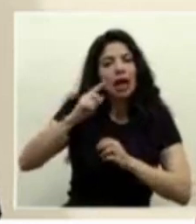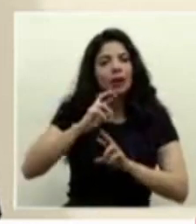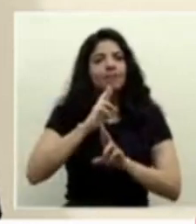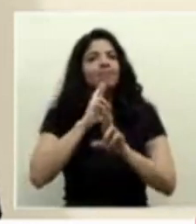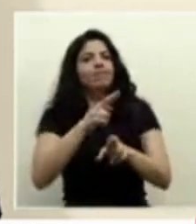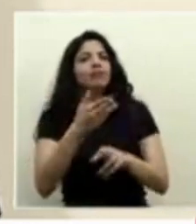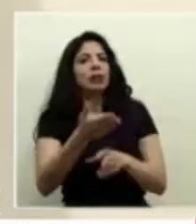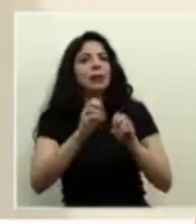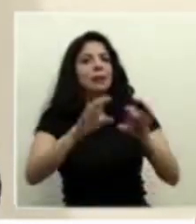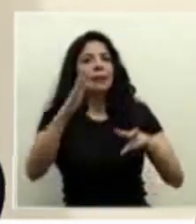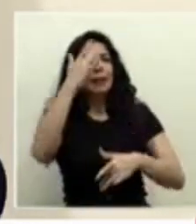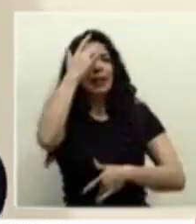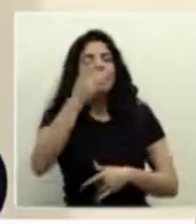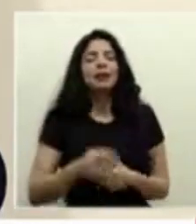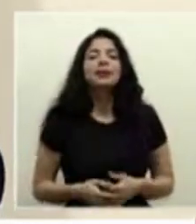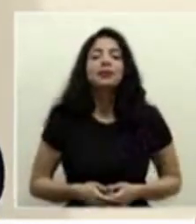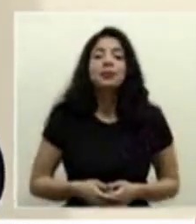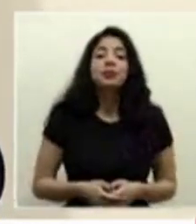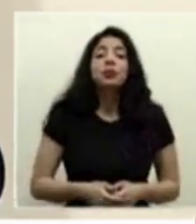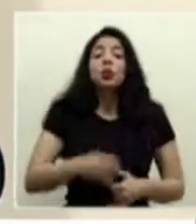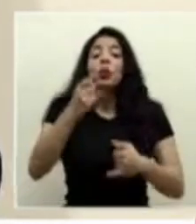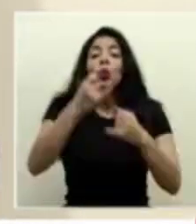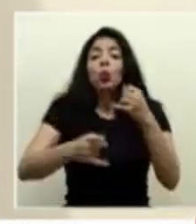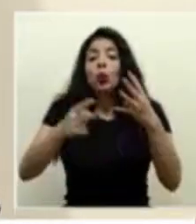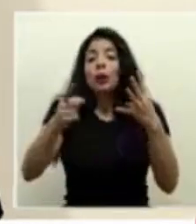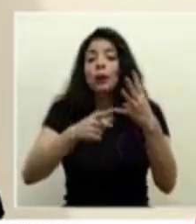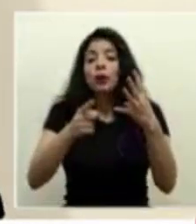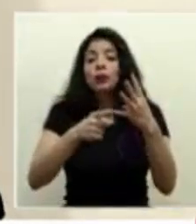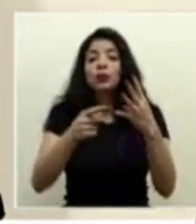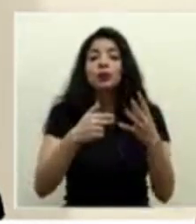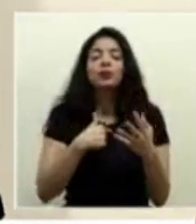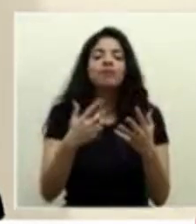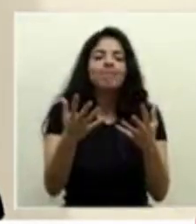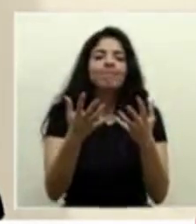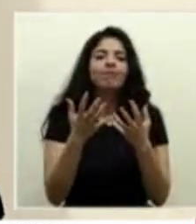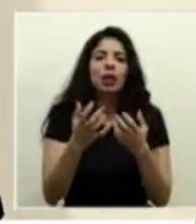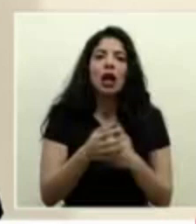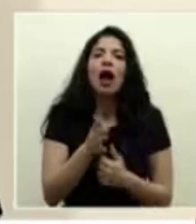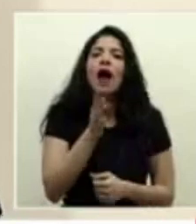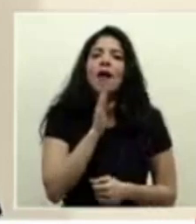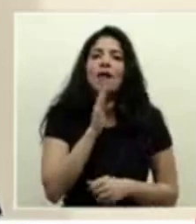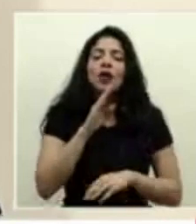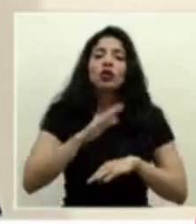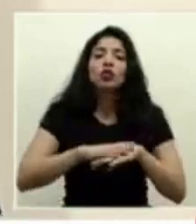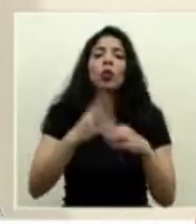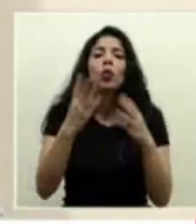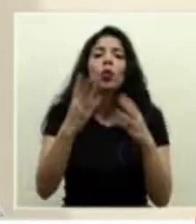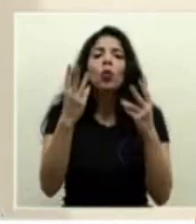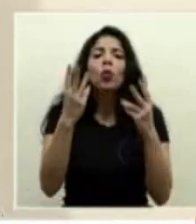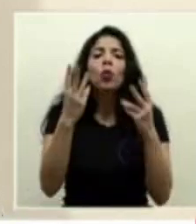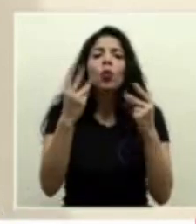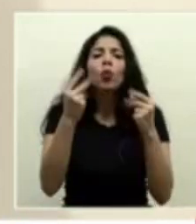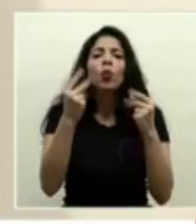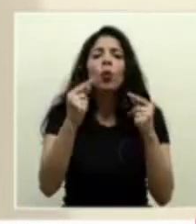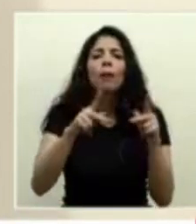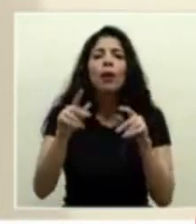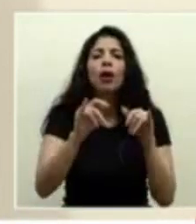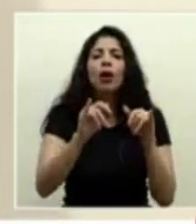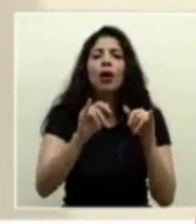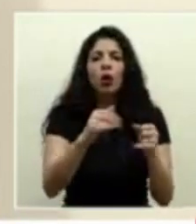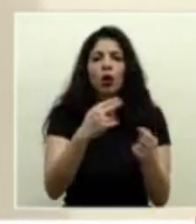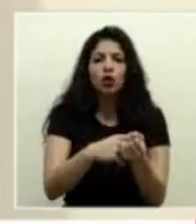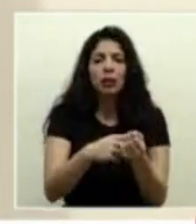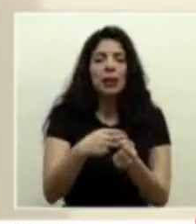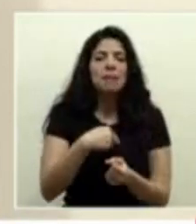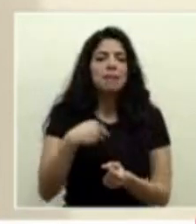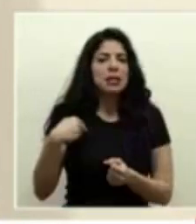a esta pandemia y por último quisiera hablar de las hospitalizaciones el